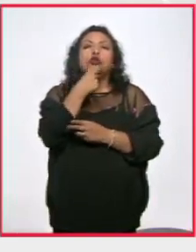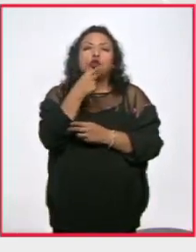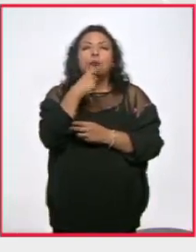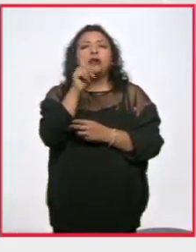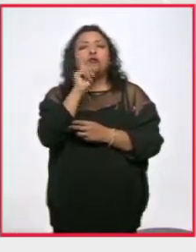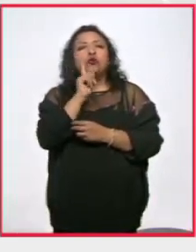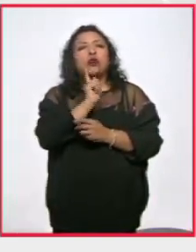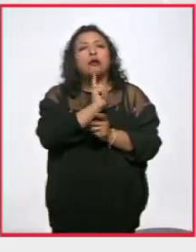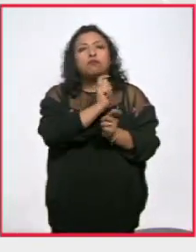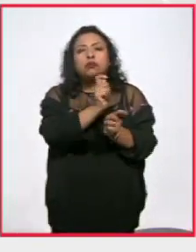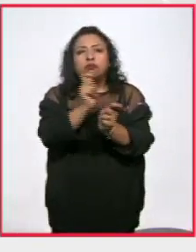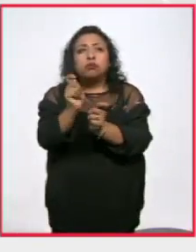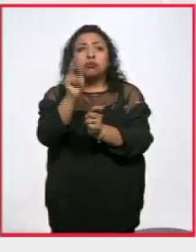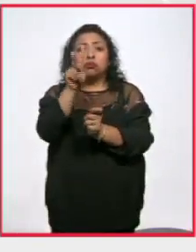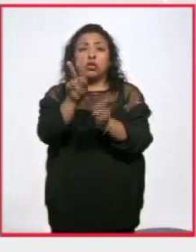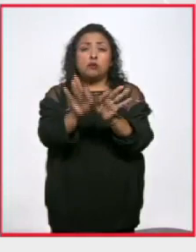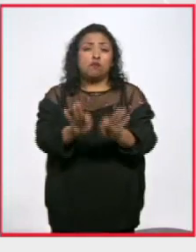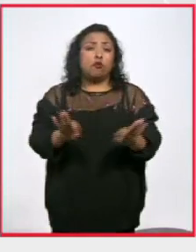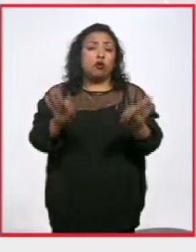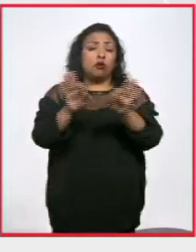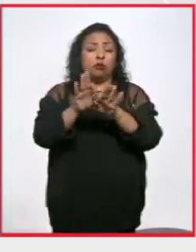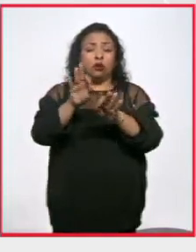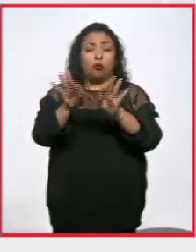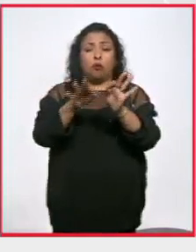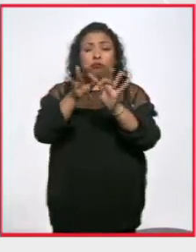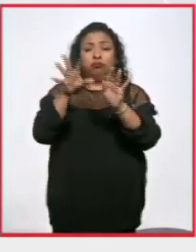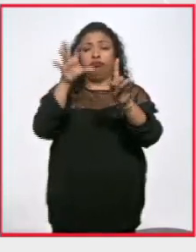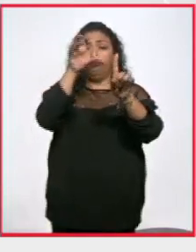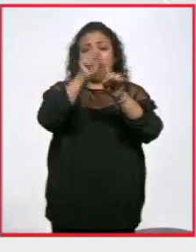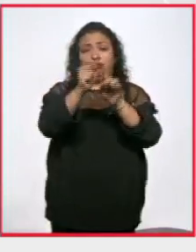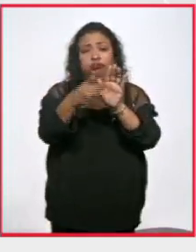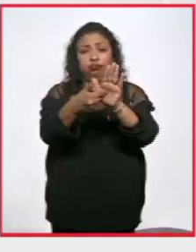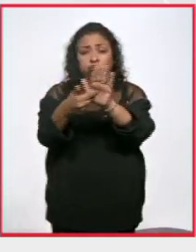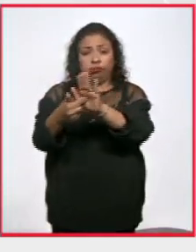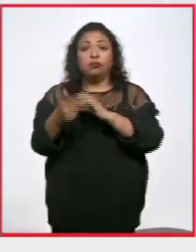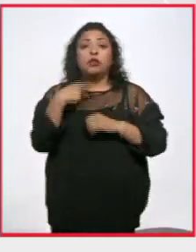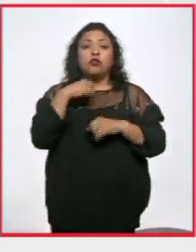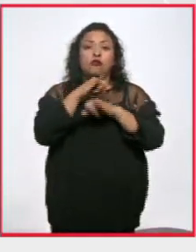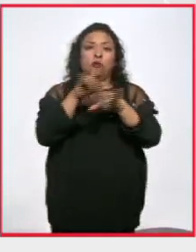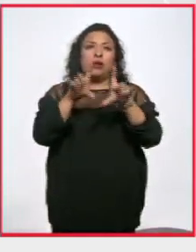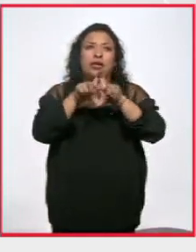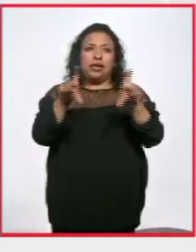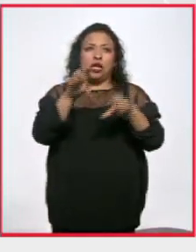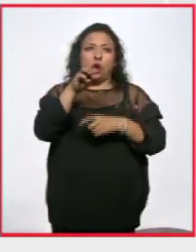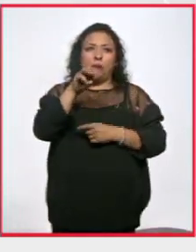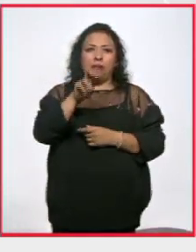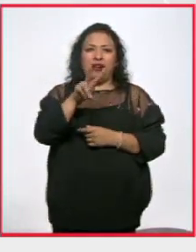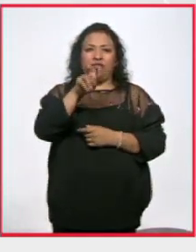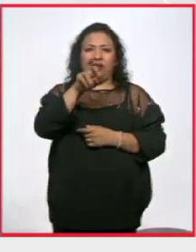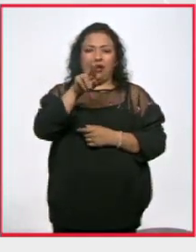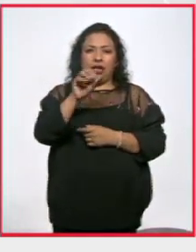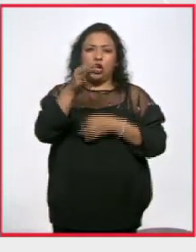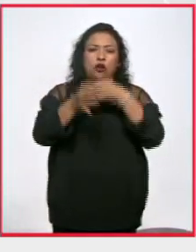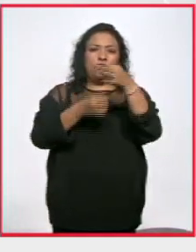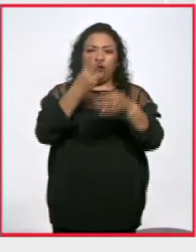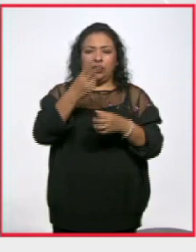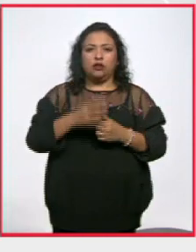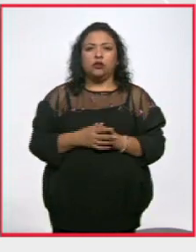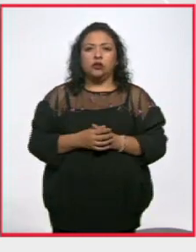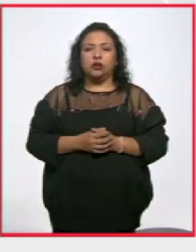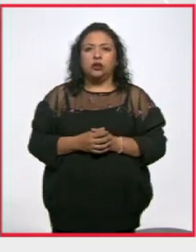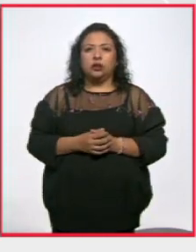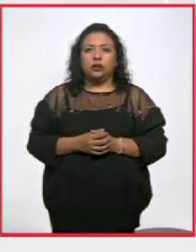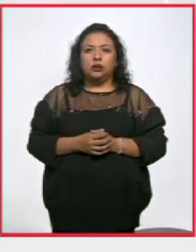y mujeres distinguidos por sus excepcionales méritos Con información y texto de Omar Vera Noticias 22